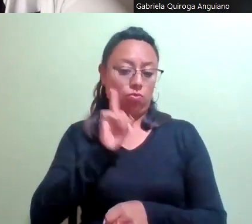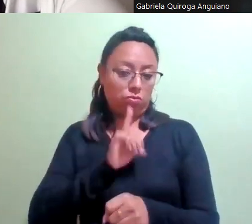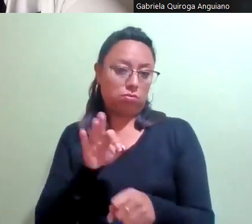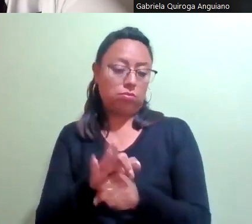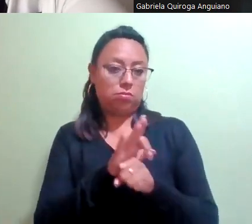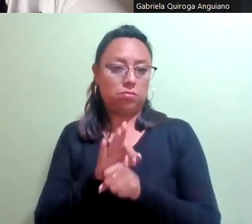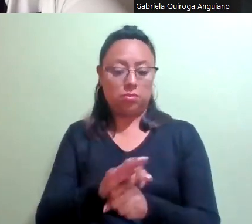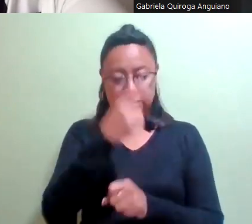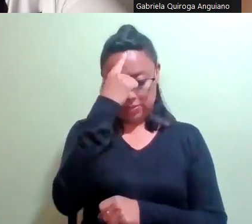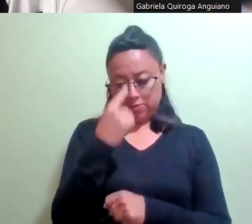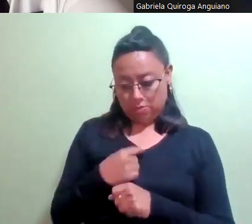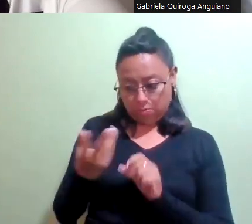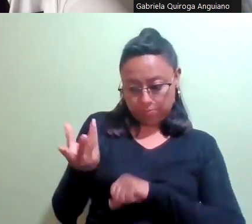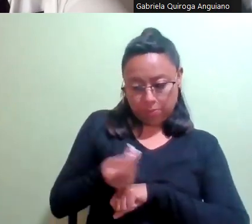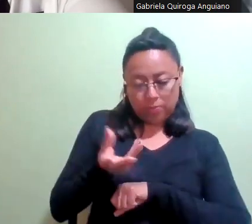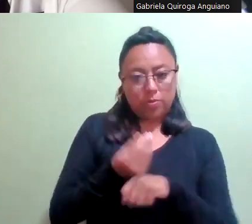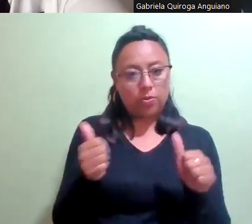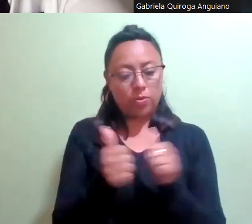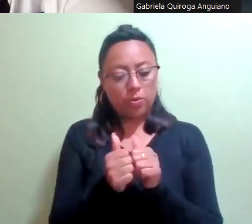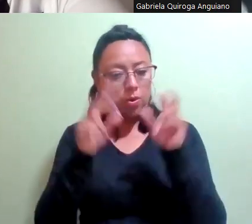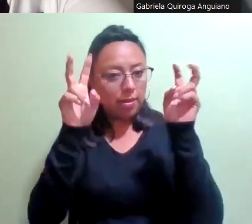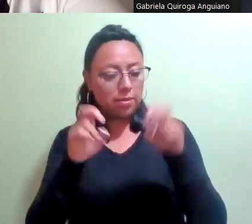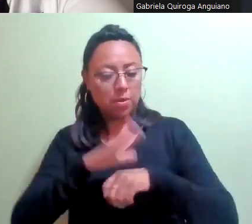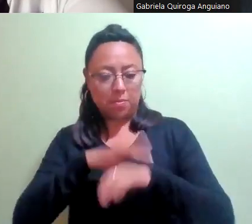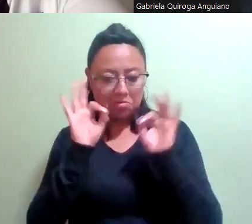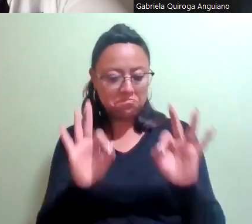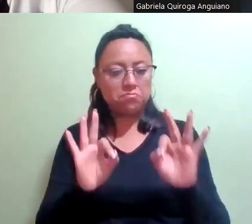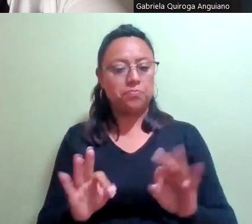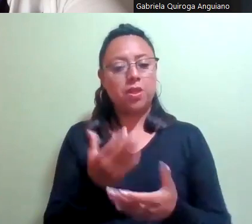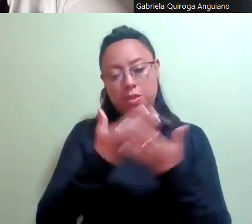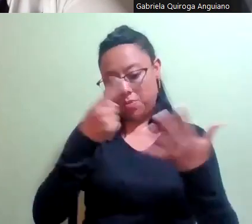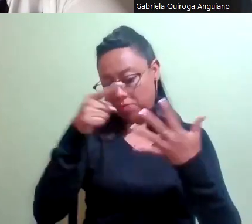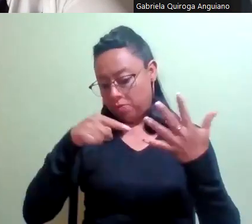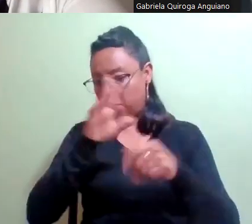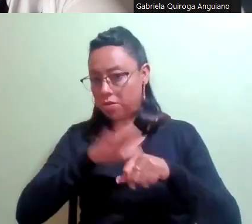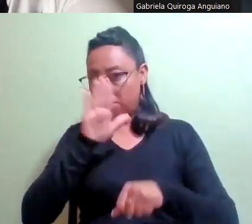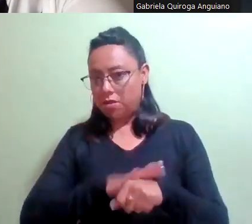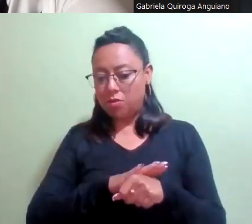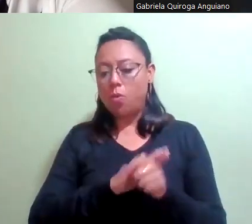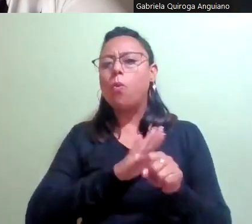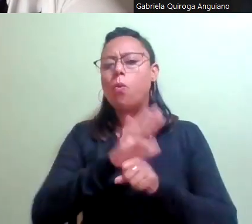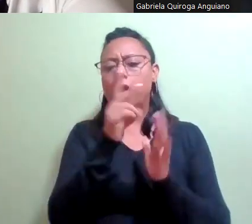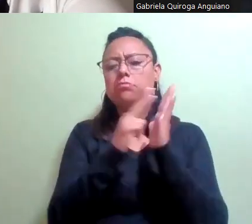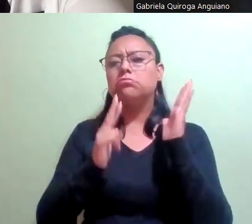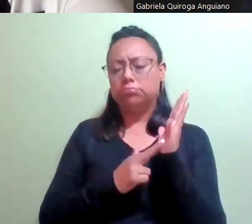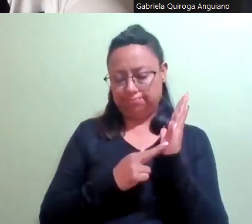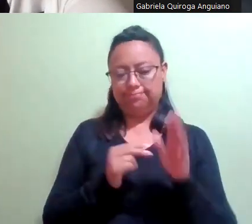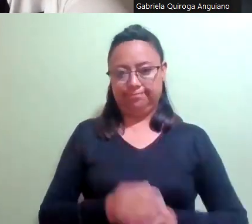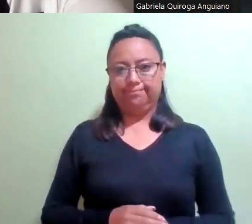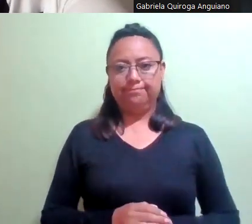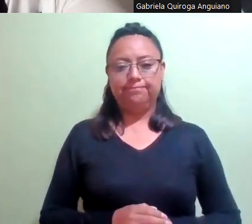categoría más idónea. Para la evaluación de las participantes fueron considerados los siguientes criterios de elegibilidad.